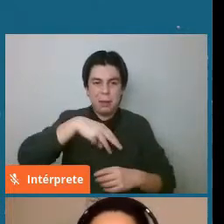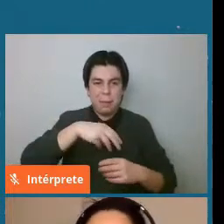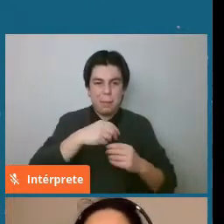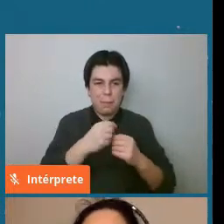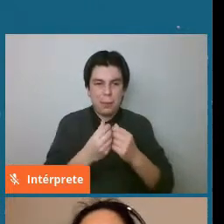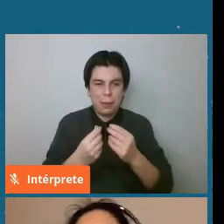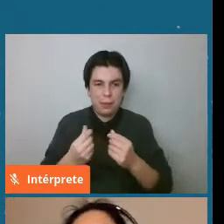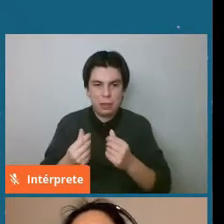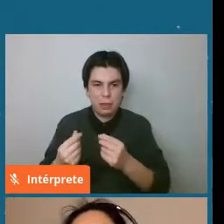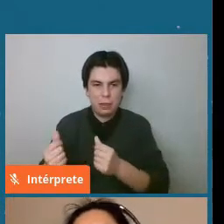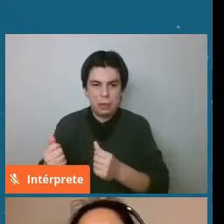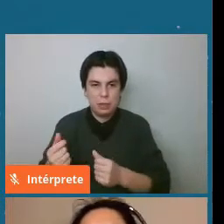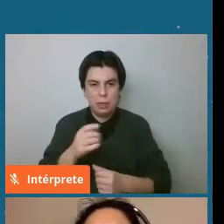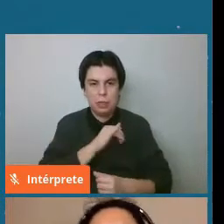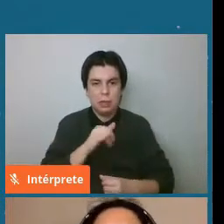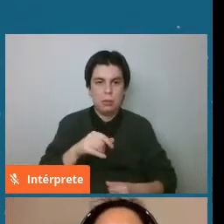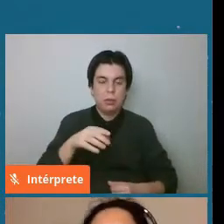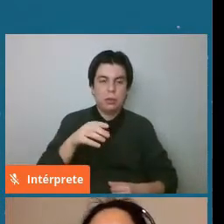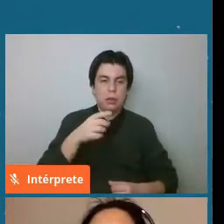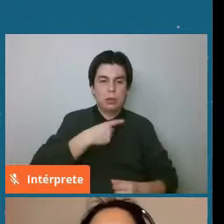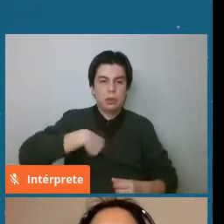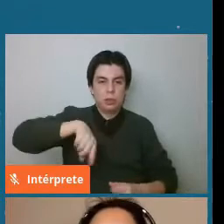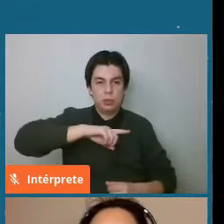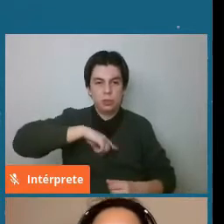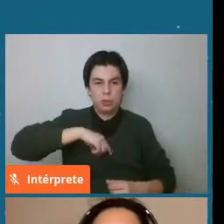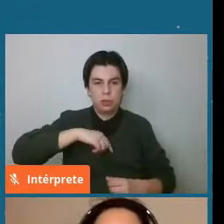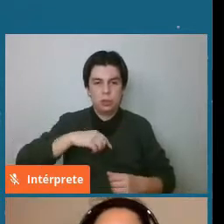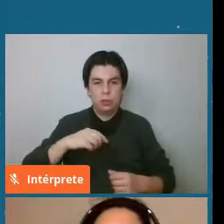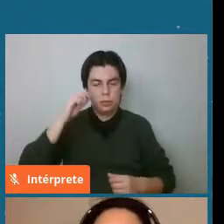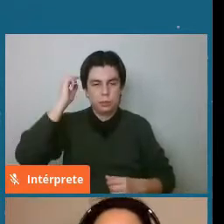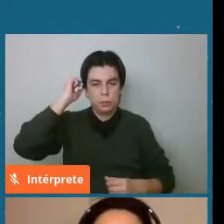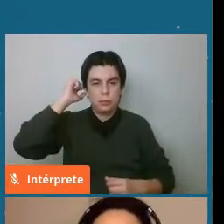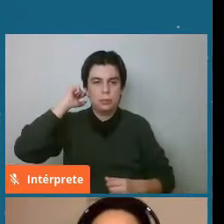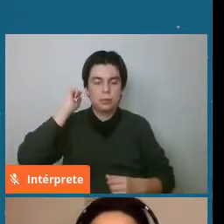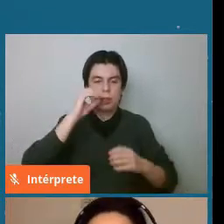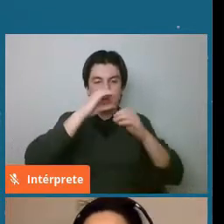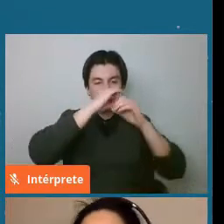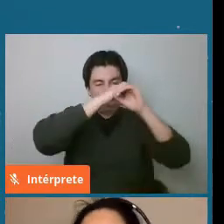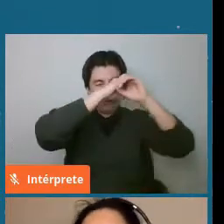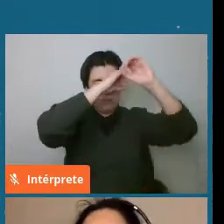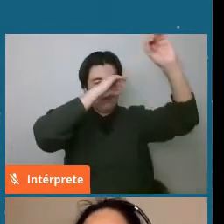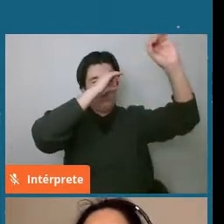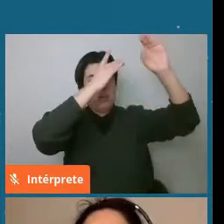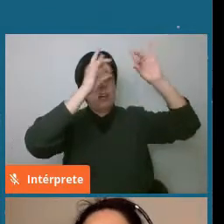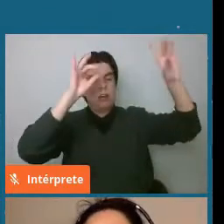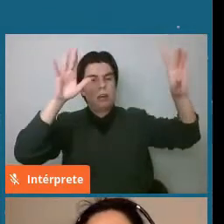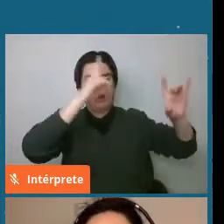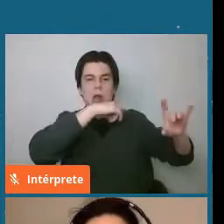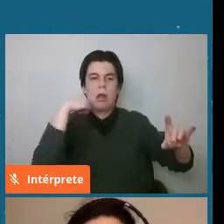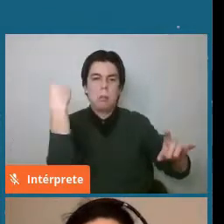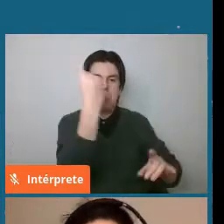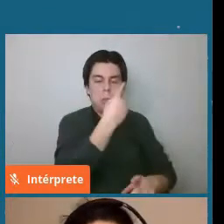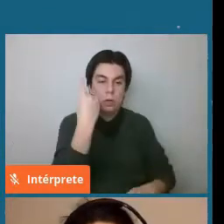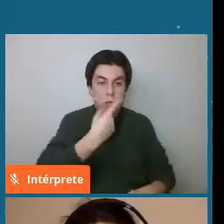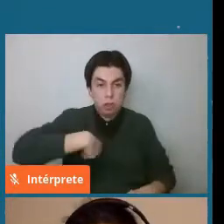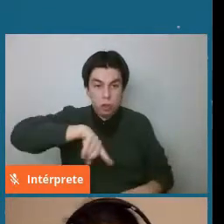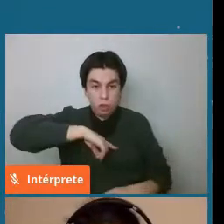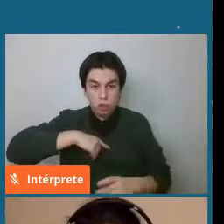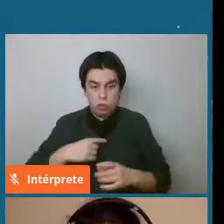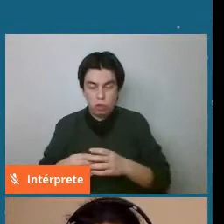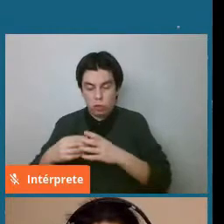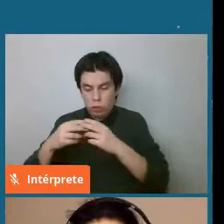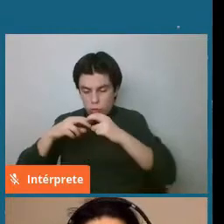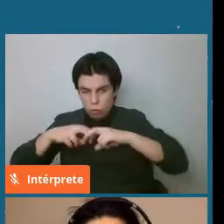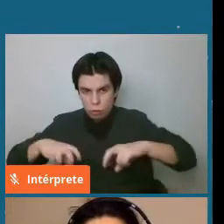les tenemos muchos nombres, en la astronomía se refieren muy generalmente a ellos. Entonces, gran parte de lo que queremos